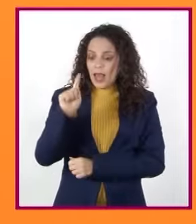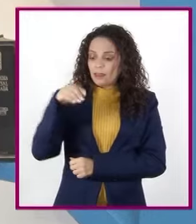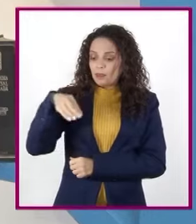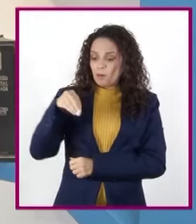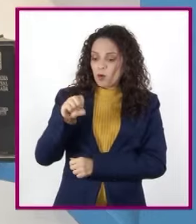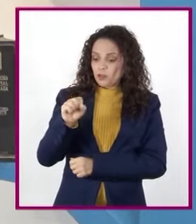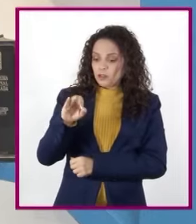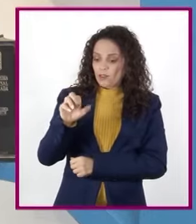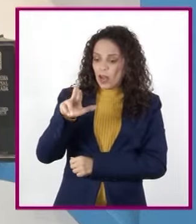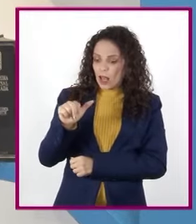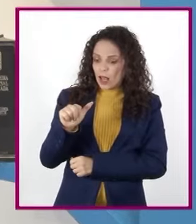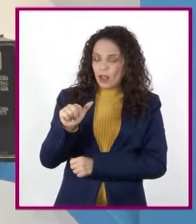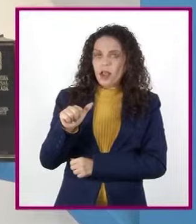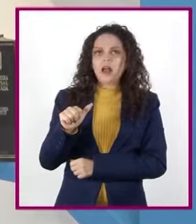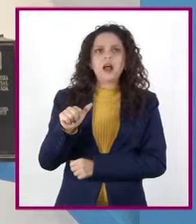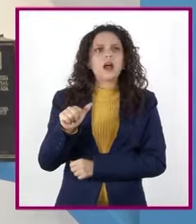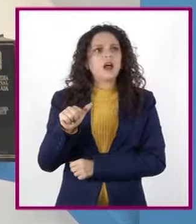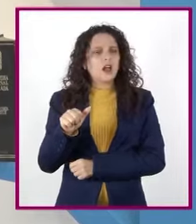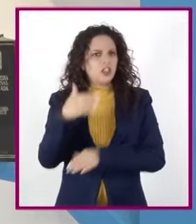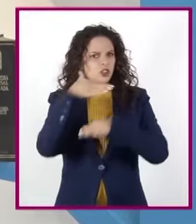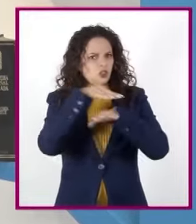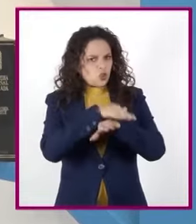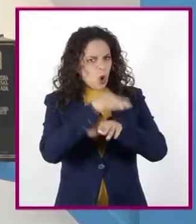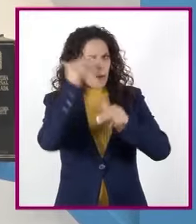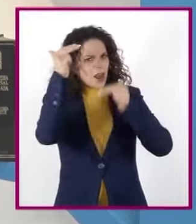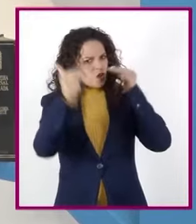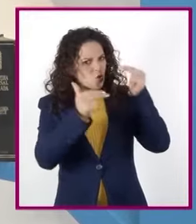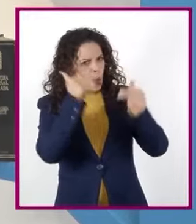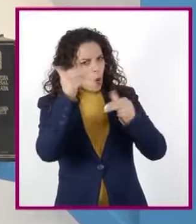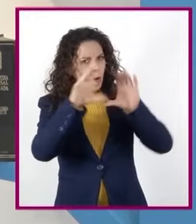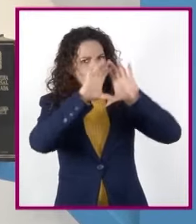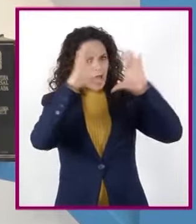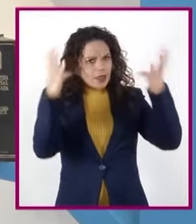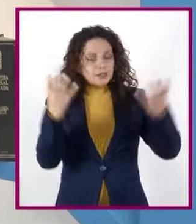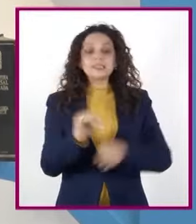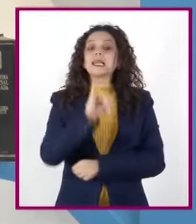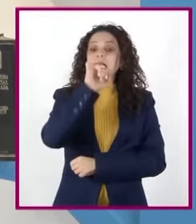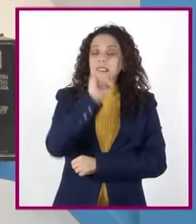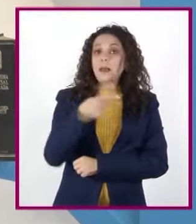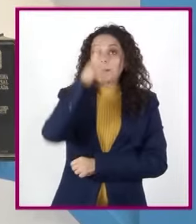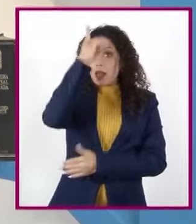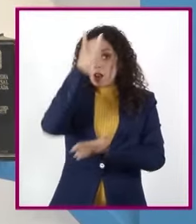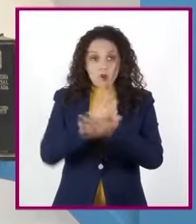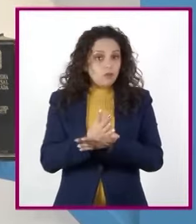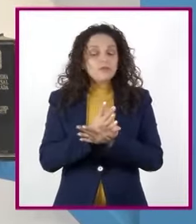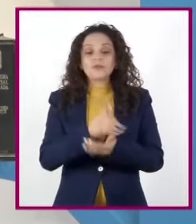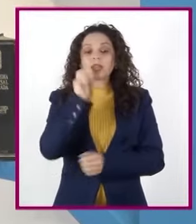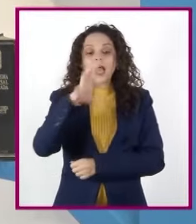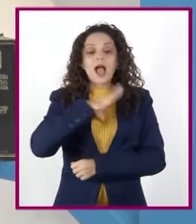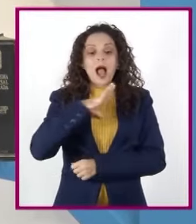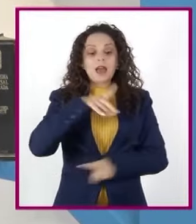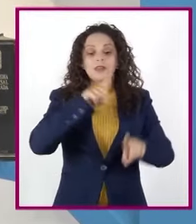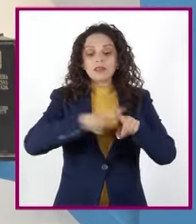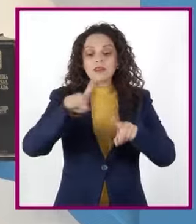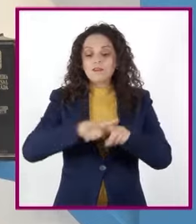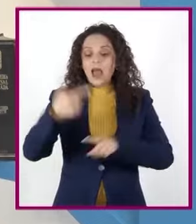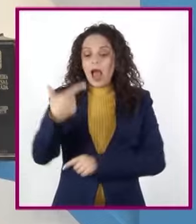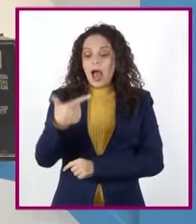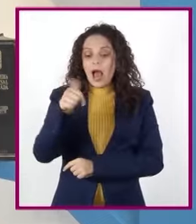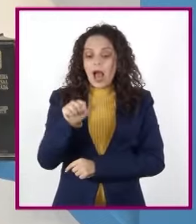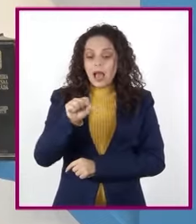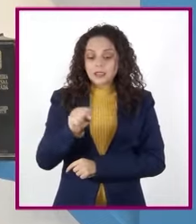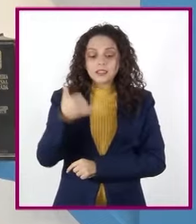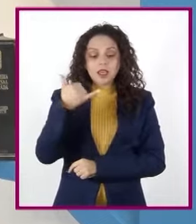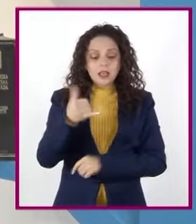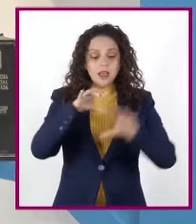nubes. Así es, pero no solamente sobre las nubes, sino sobre el conjunto de gases y capas que componen a la atmósfera